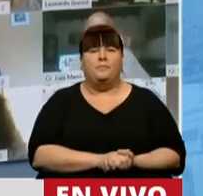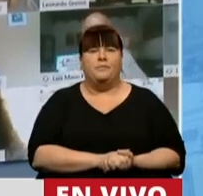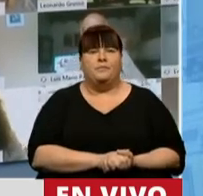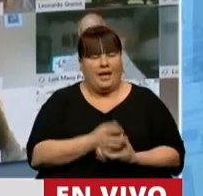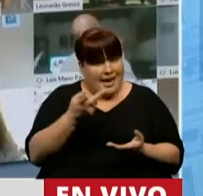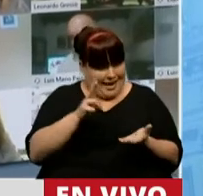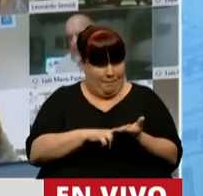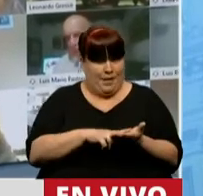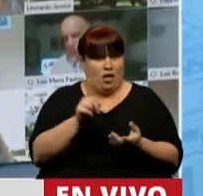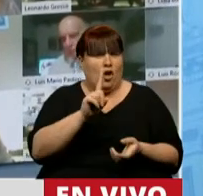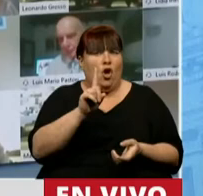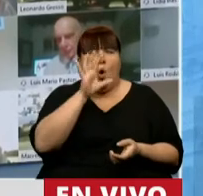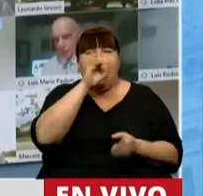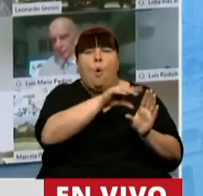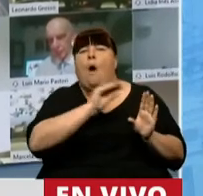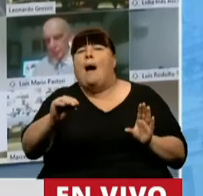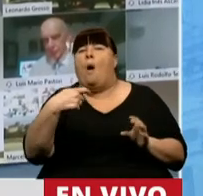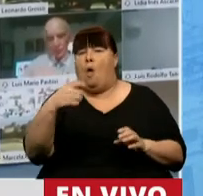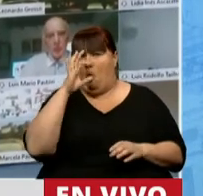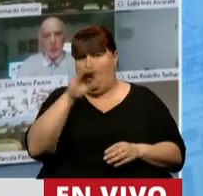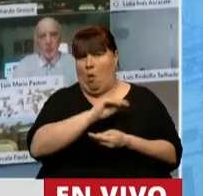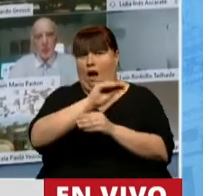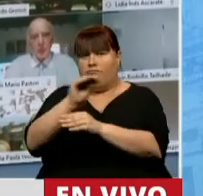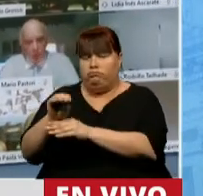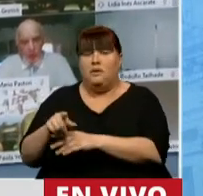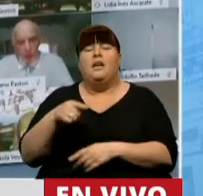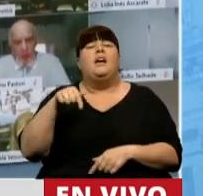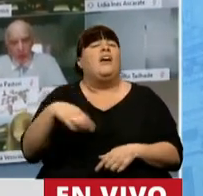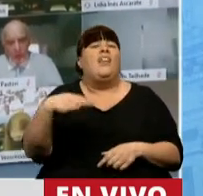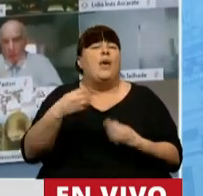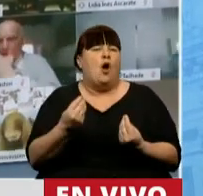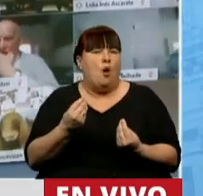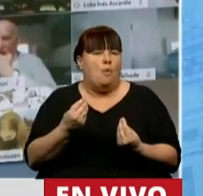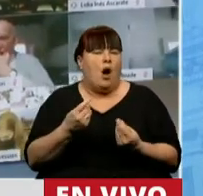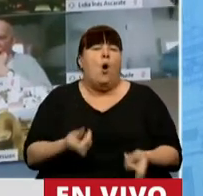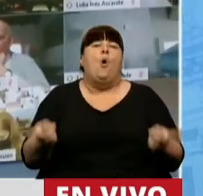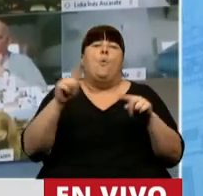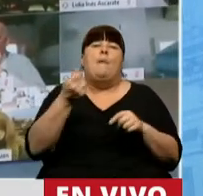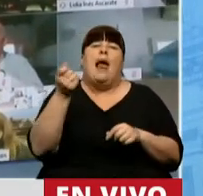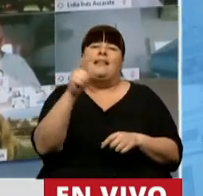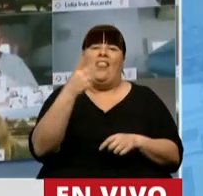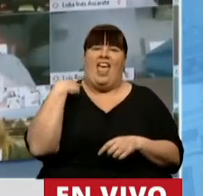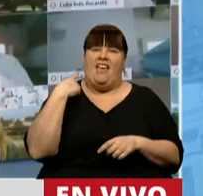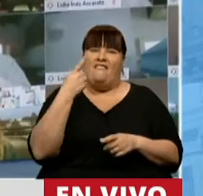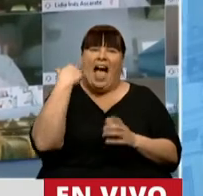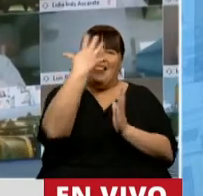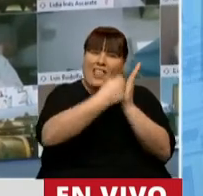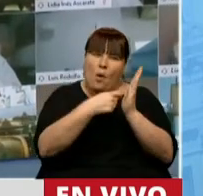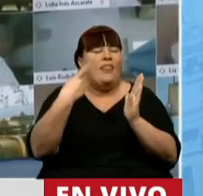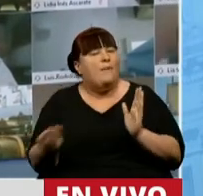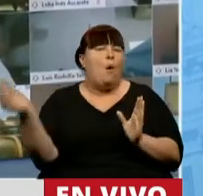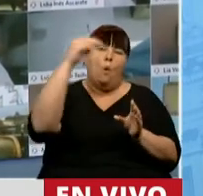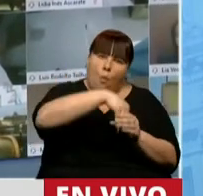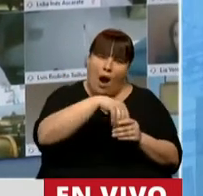y repito, nunca fue destinado a los jubilados y jubiladas, lo que hay que hacer es restituir los aportes patronales que